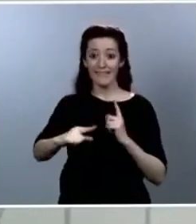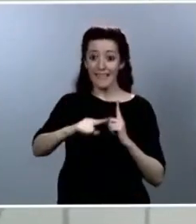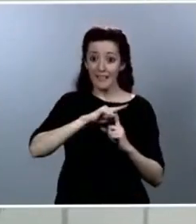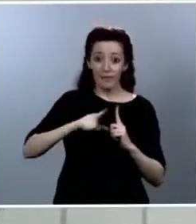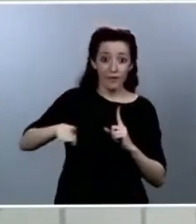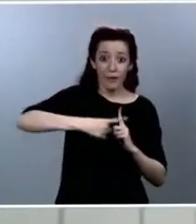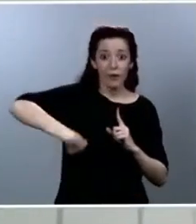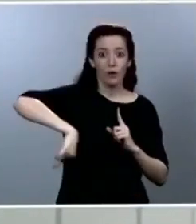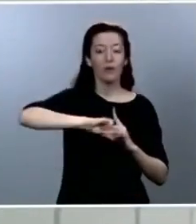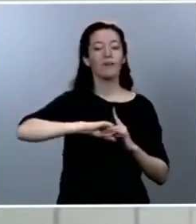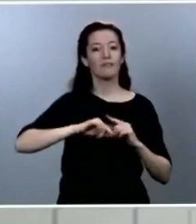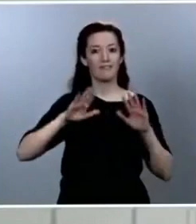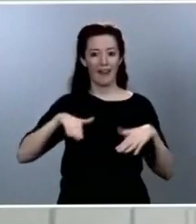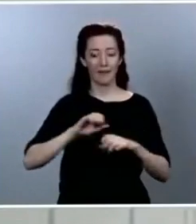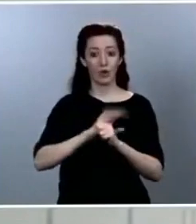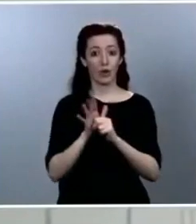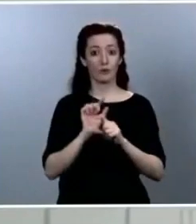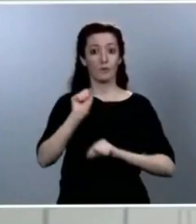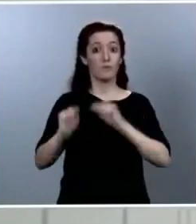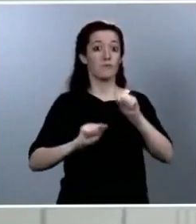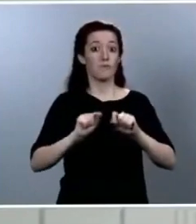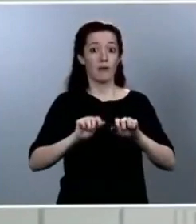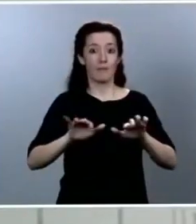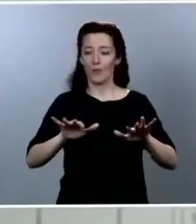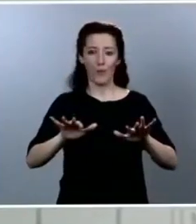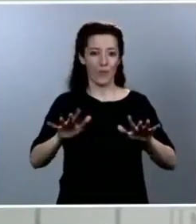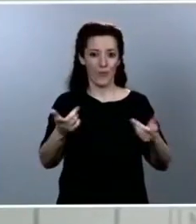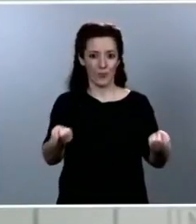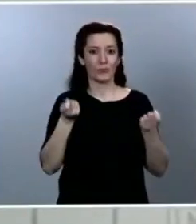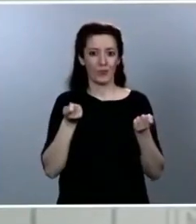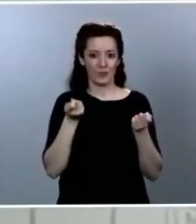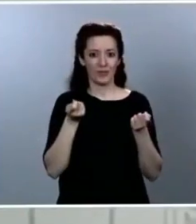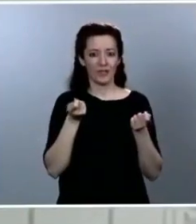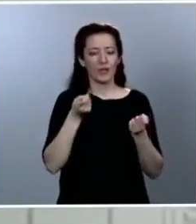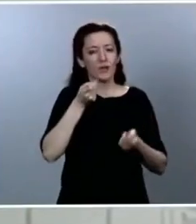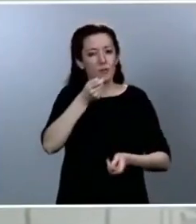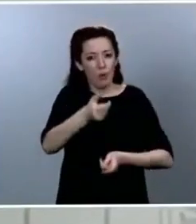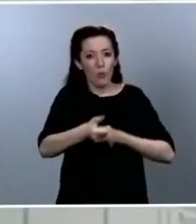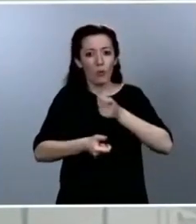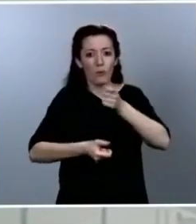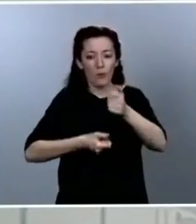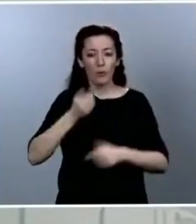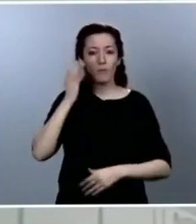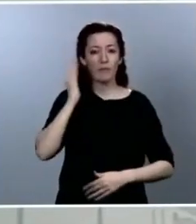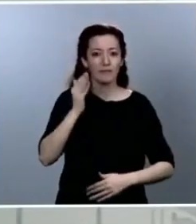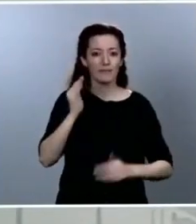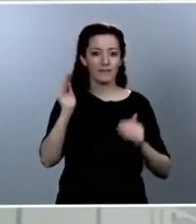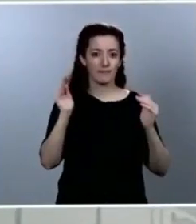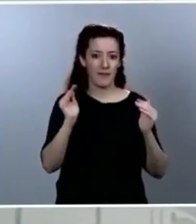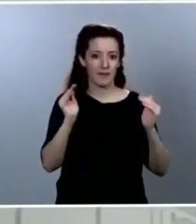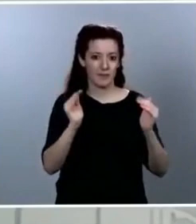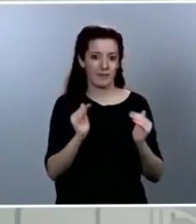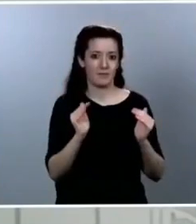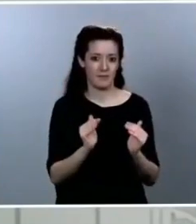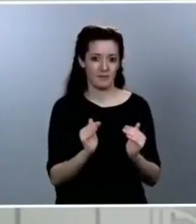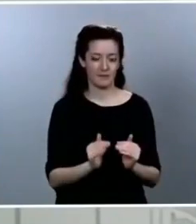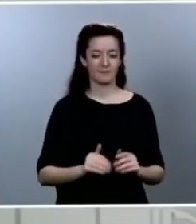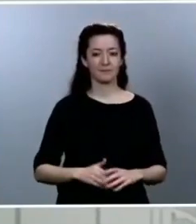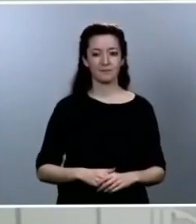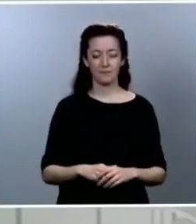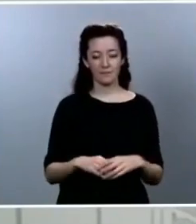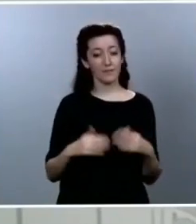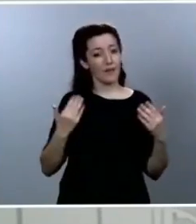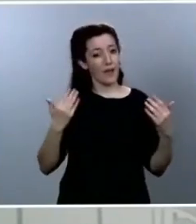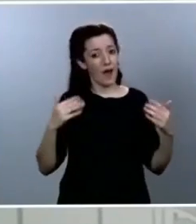su daño y su impacto, que sigue siendo importante, pero cada vez es menor. A pesar de que estamos obteniendo grandes resultados colectivos,